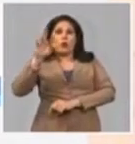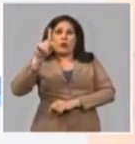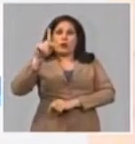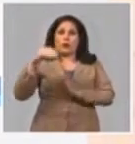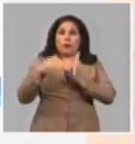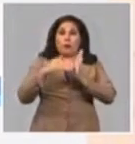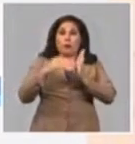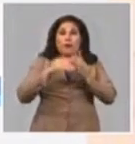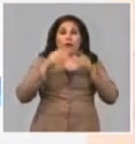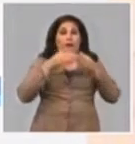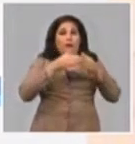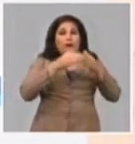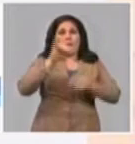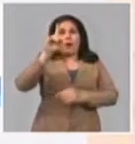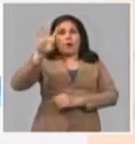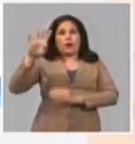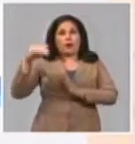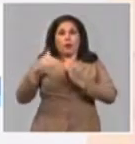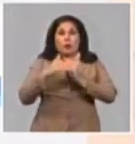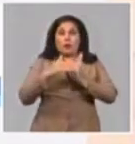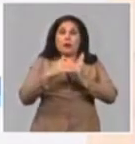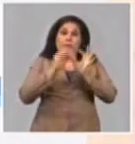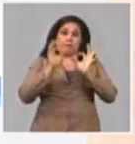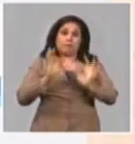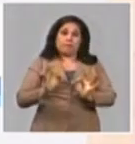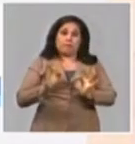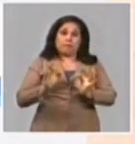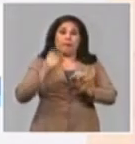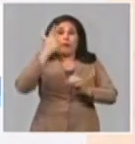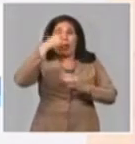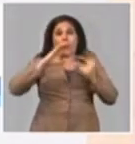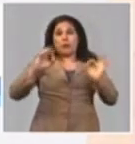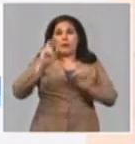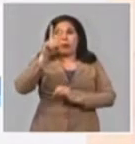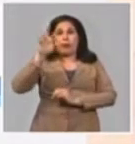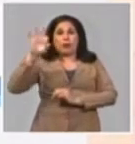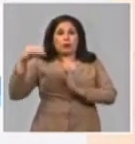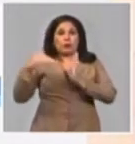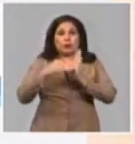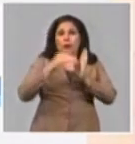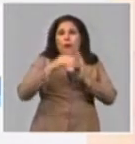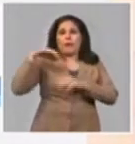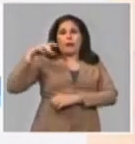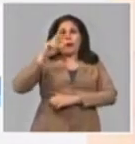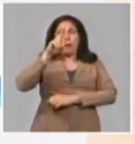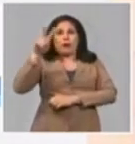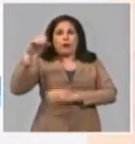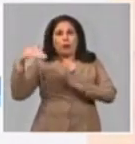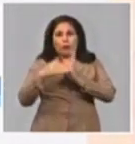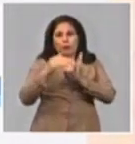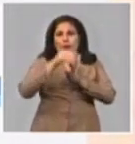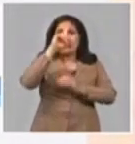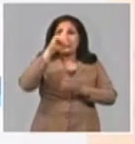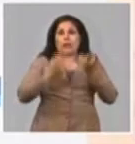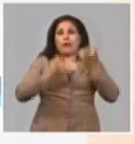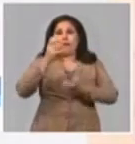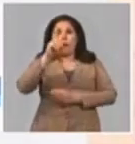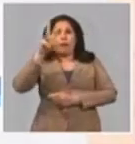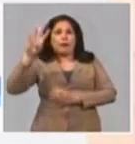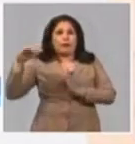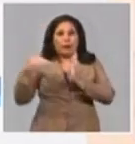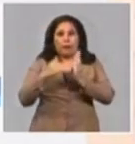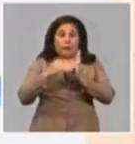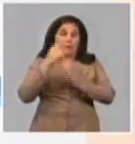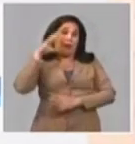Granma más de 94 mil, Artemisa 28 mil, Pinal de Río 22 mil, Cienfuegos 23 mil. Como